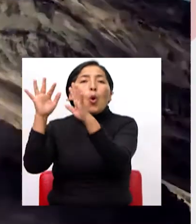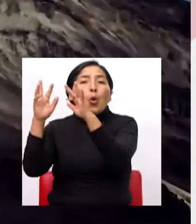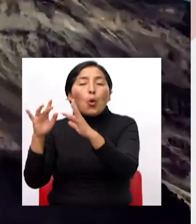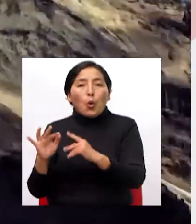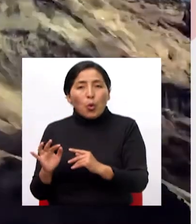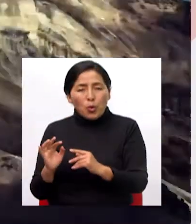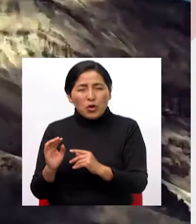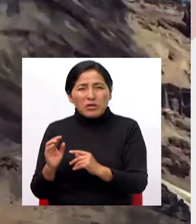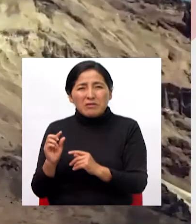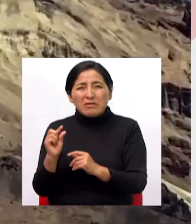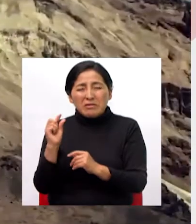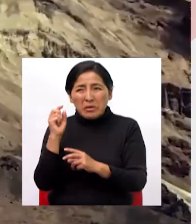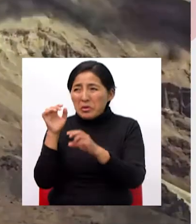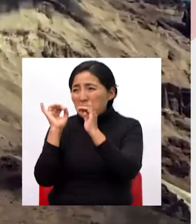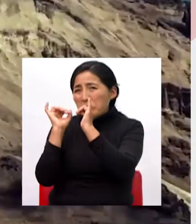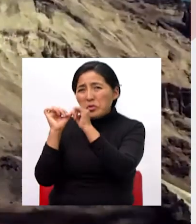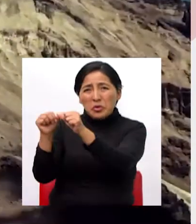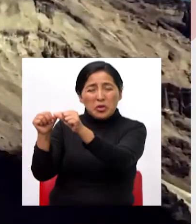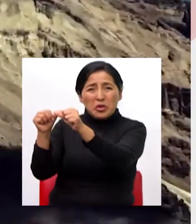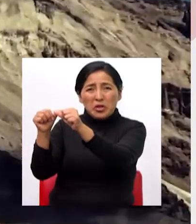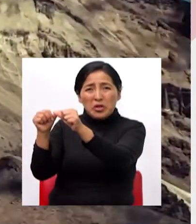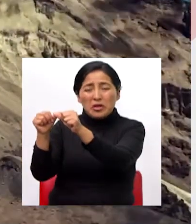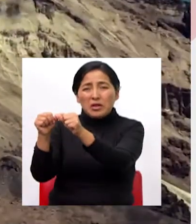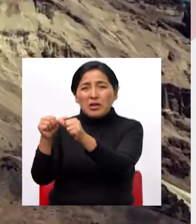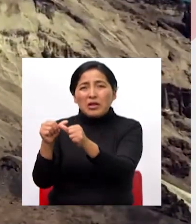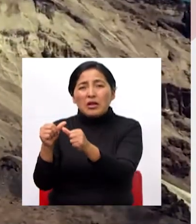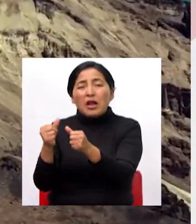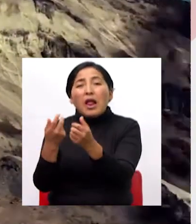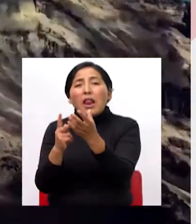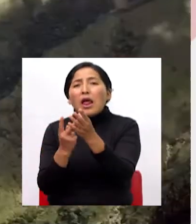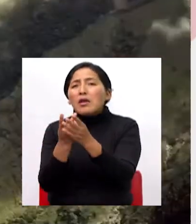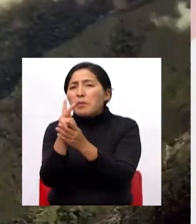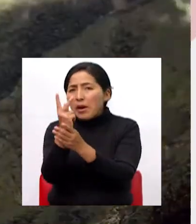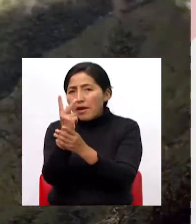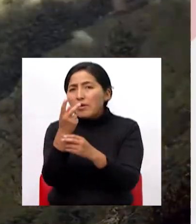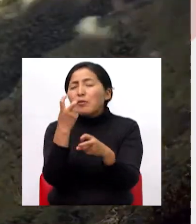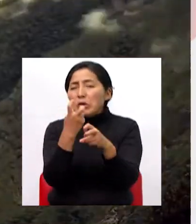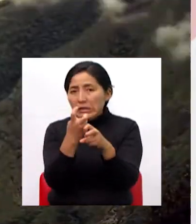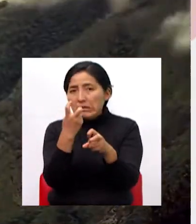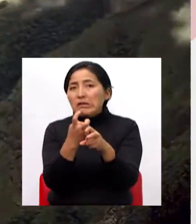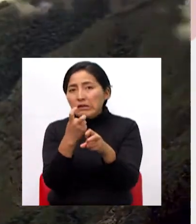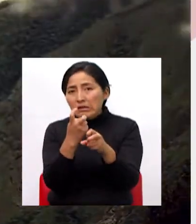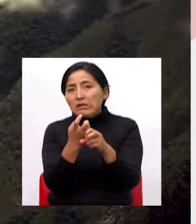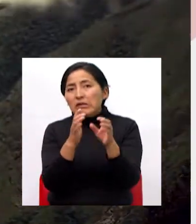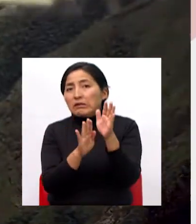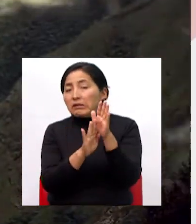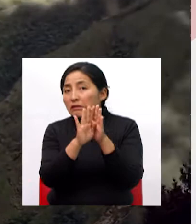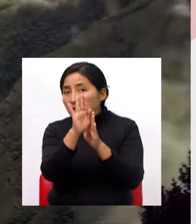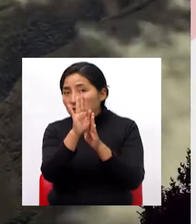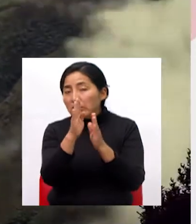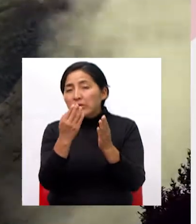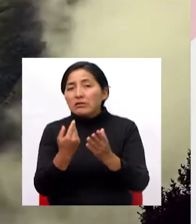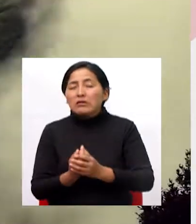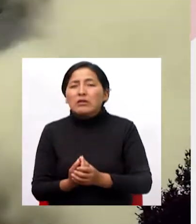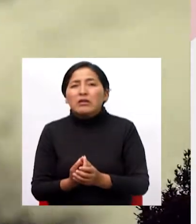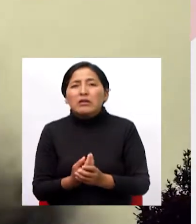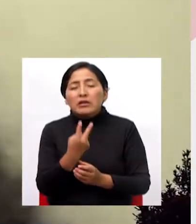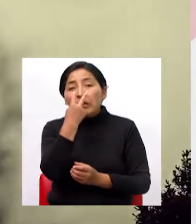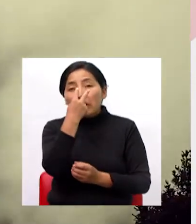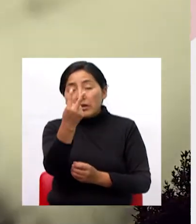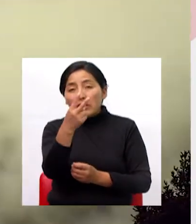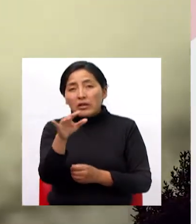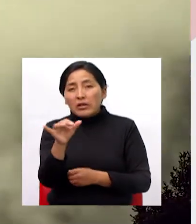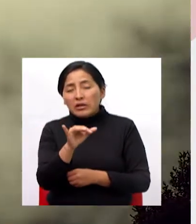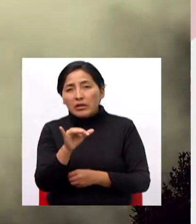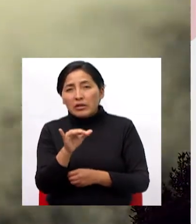muy poco y es por eso que las plantas no crecen en estos lugares vamos a observar también